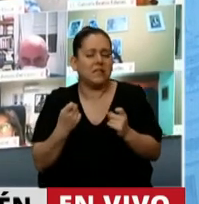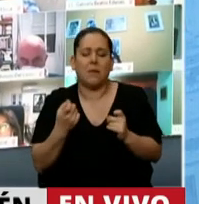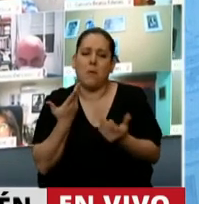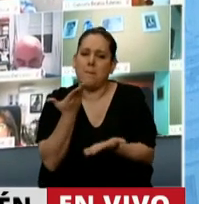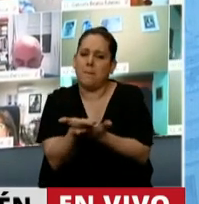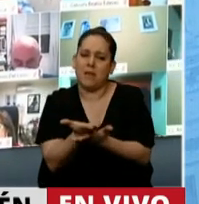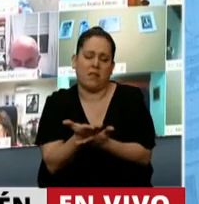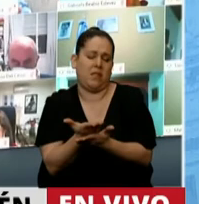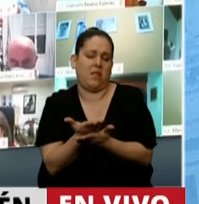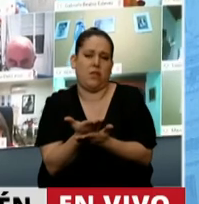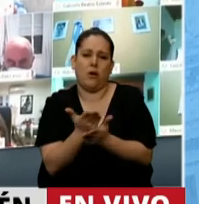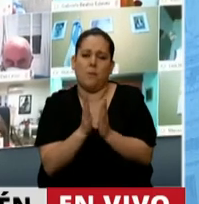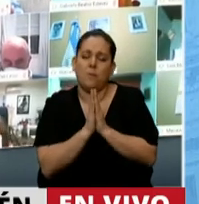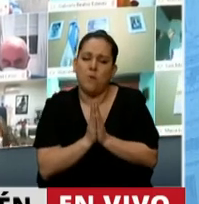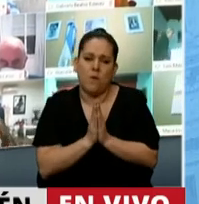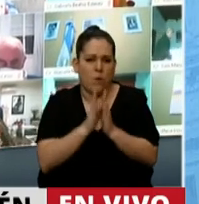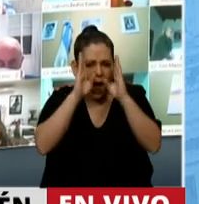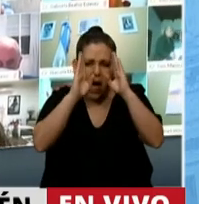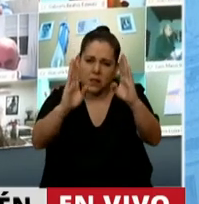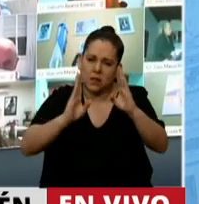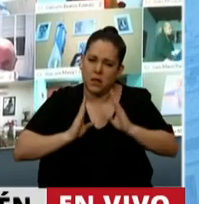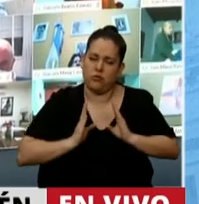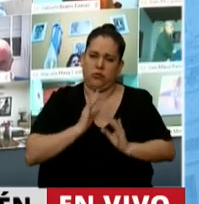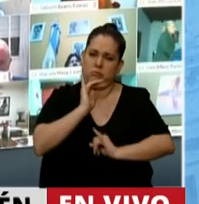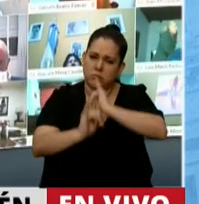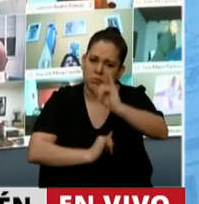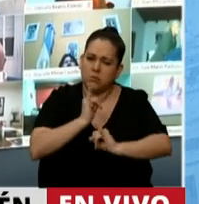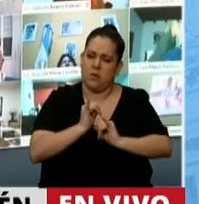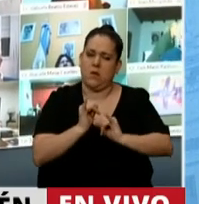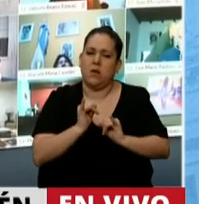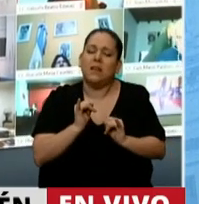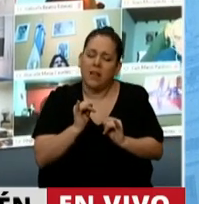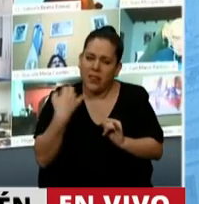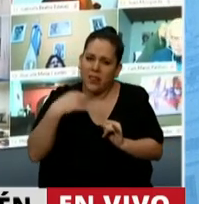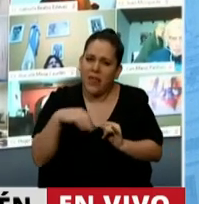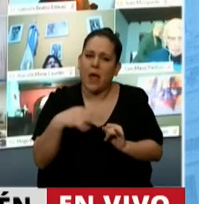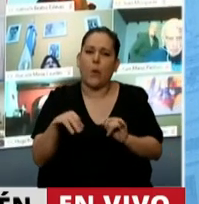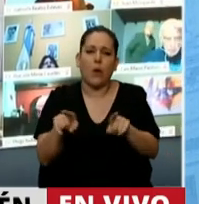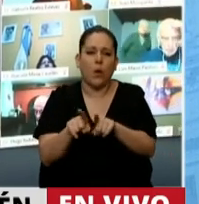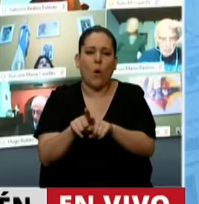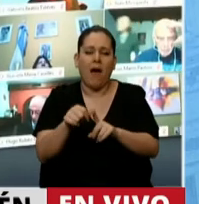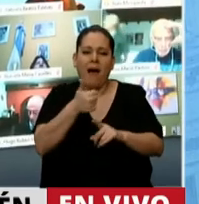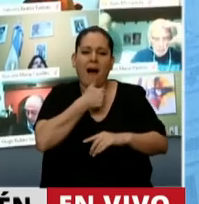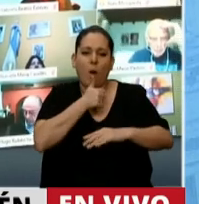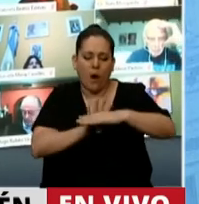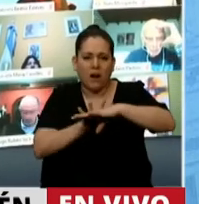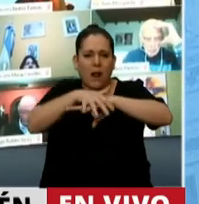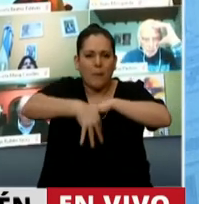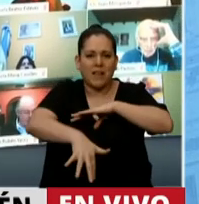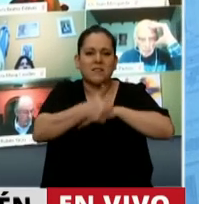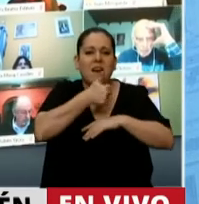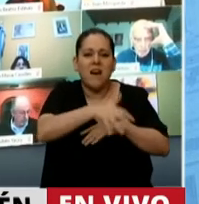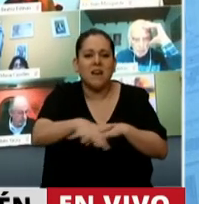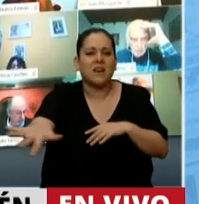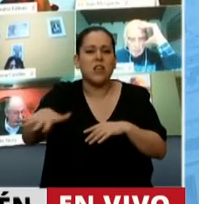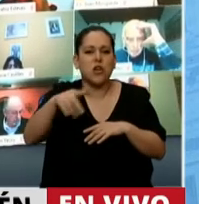le pido que me preste sumamente atención, de acelerar la ejecución de las represas hidroeléctricas sobre el río Neuquén,